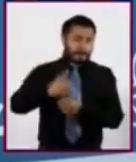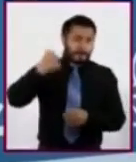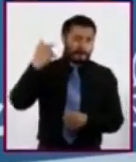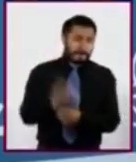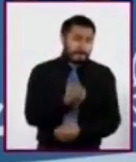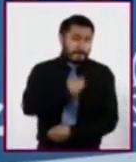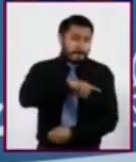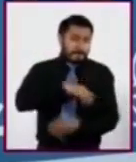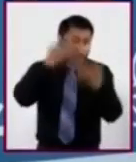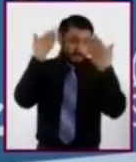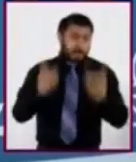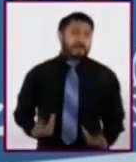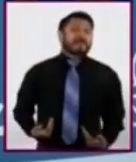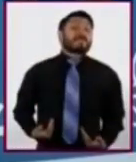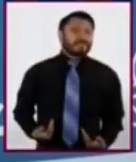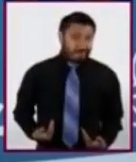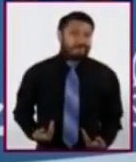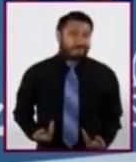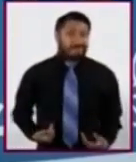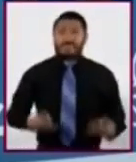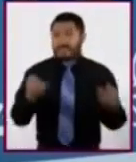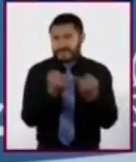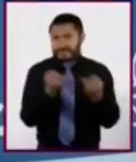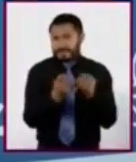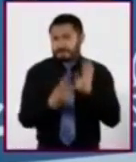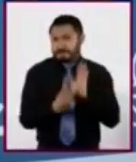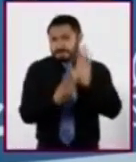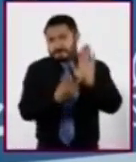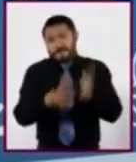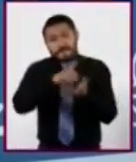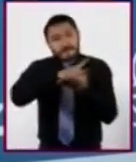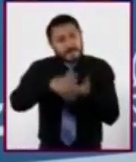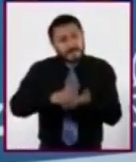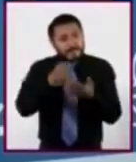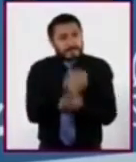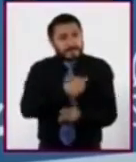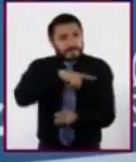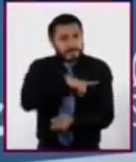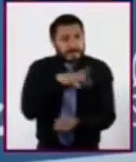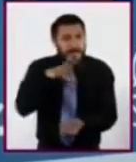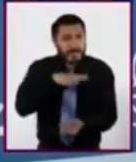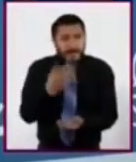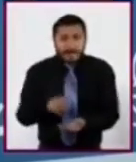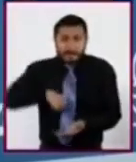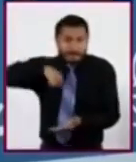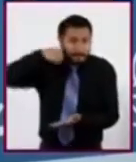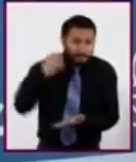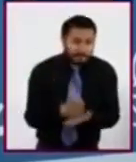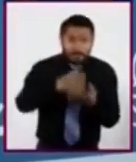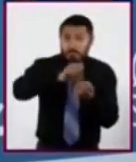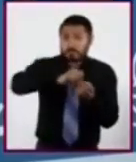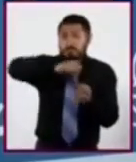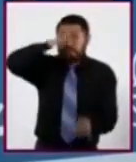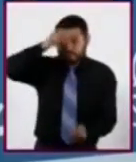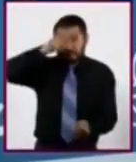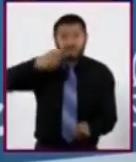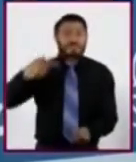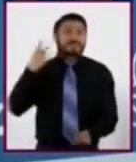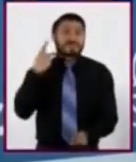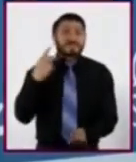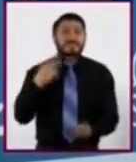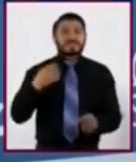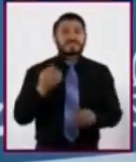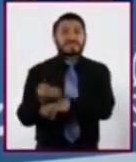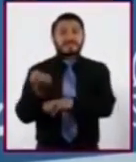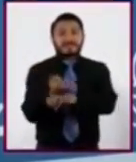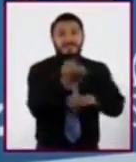También destaca que el derecho a la salud está plasmado en la Constitución Política de los Estados